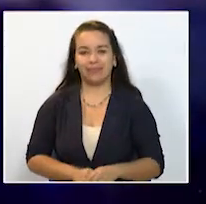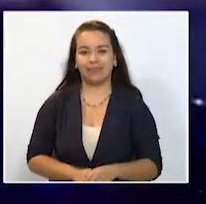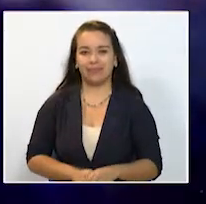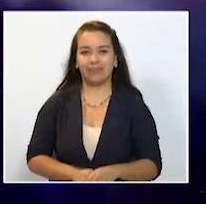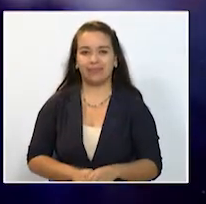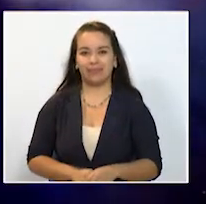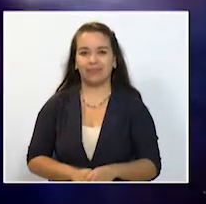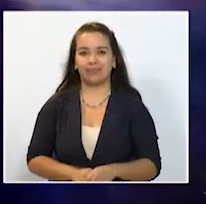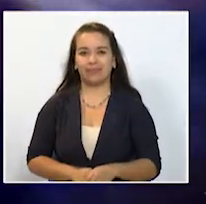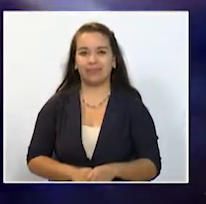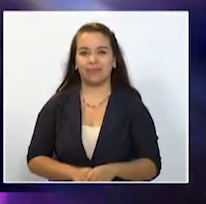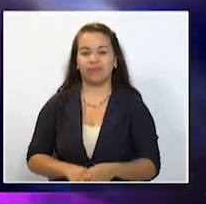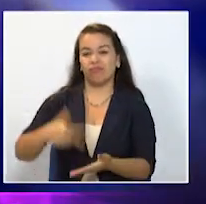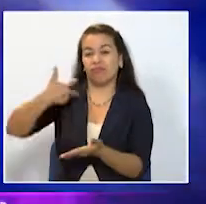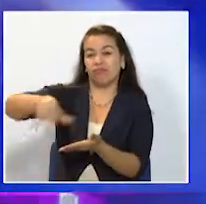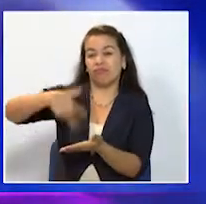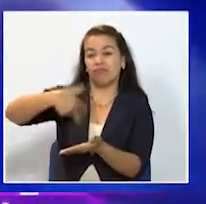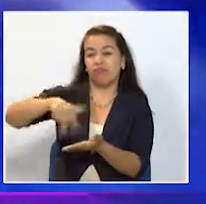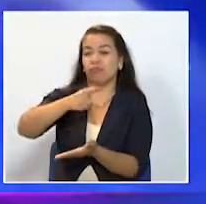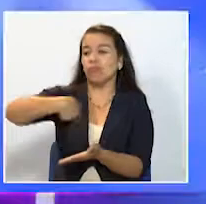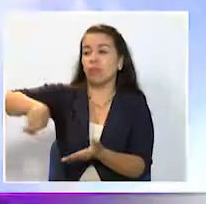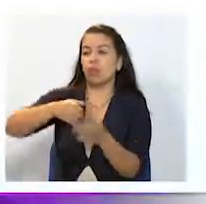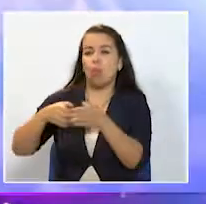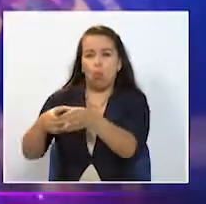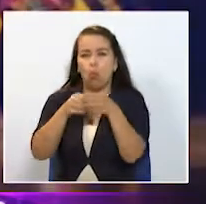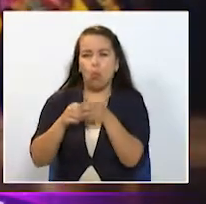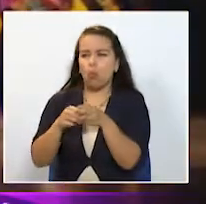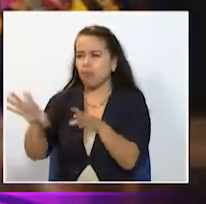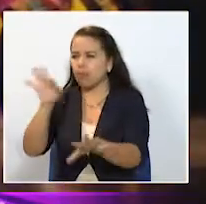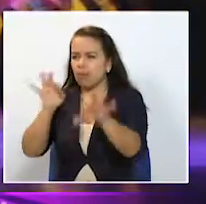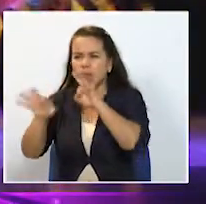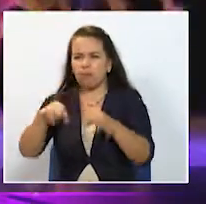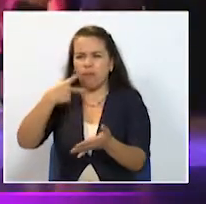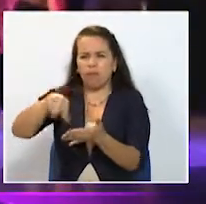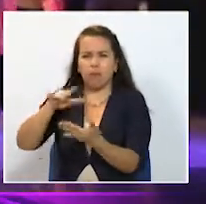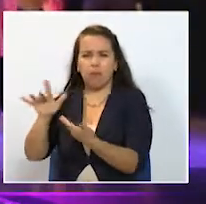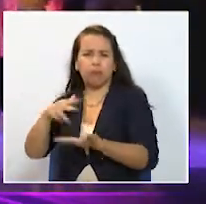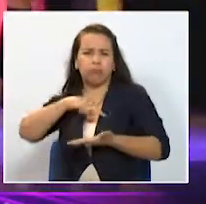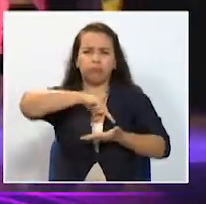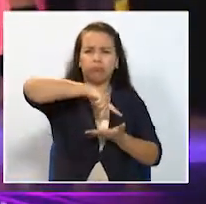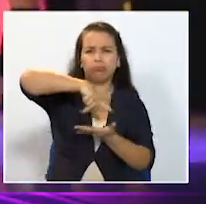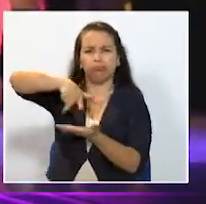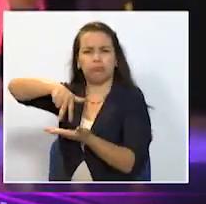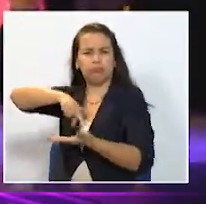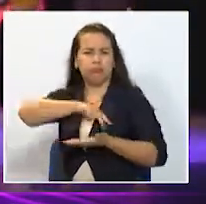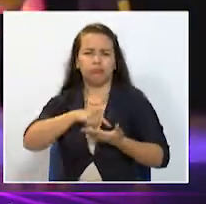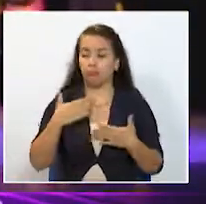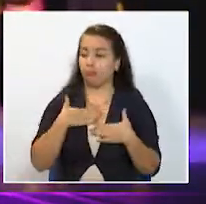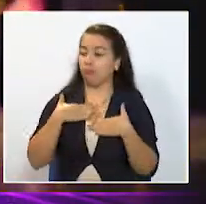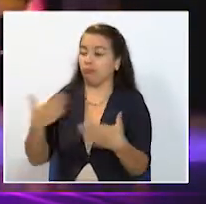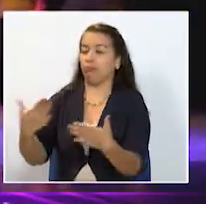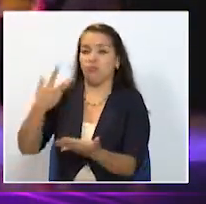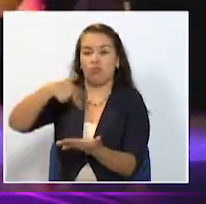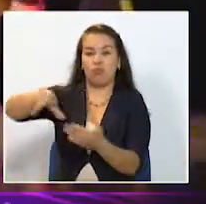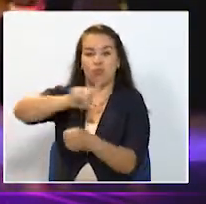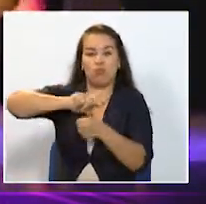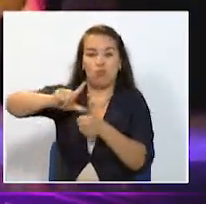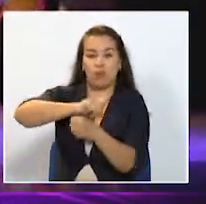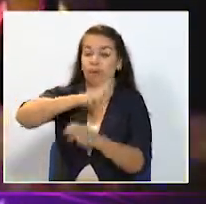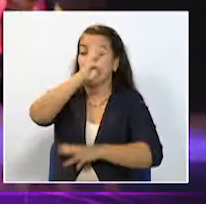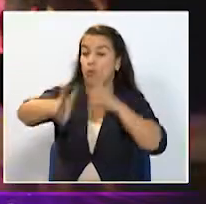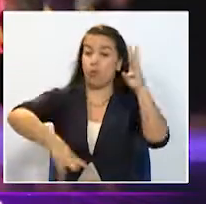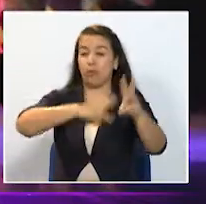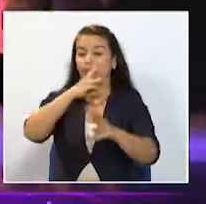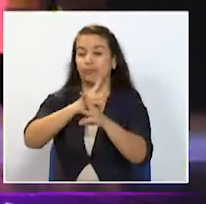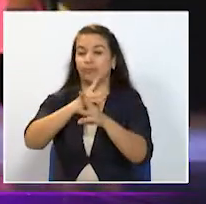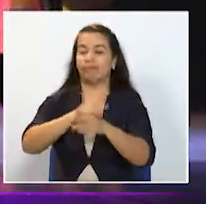All Dance Colombia es la organización que conglomera todas las formas de danza destaque y premio a bailarines locales y mundiales